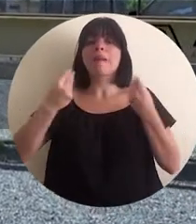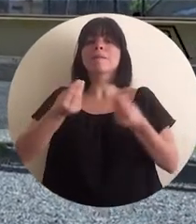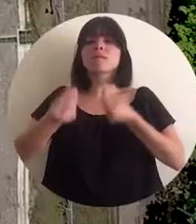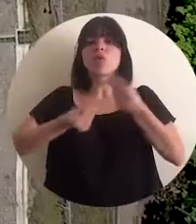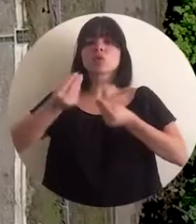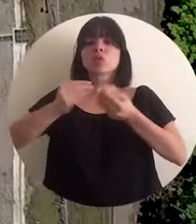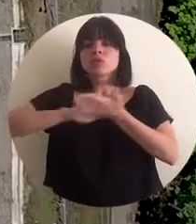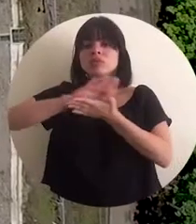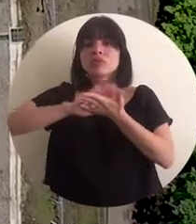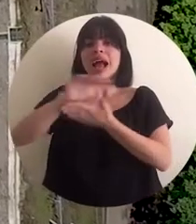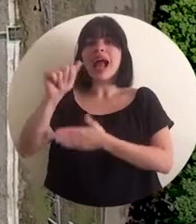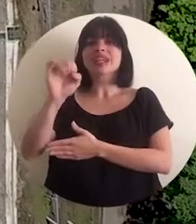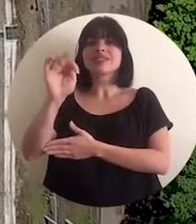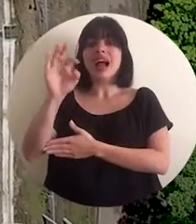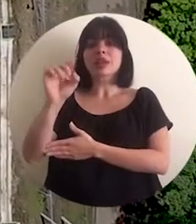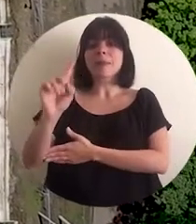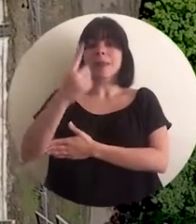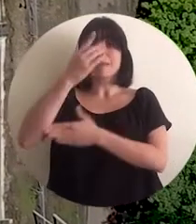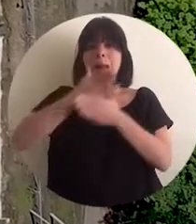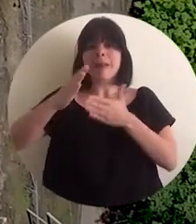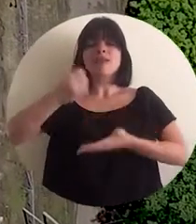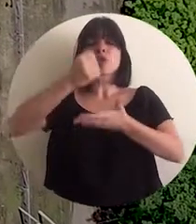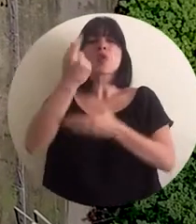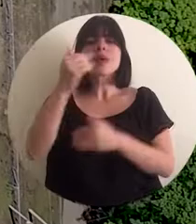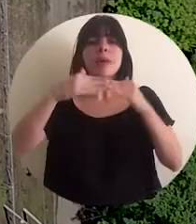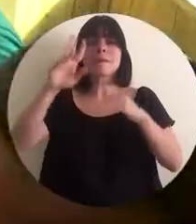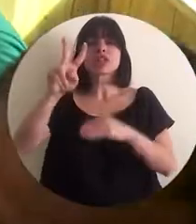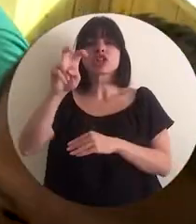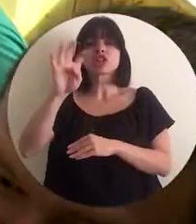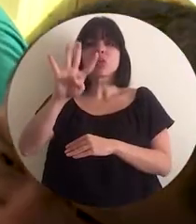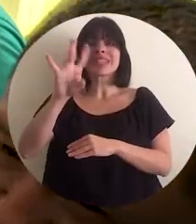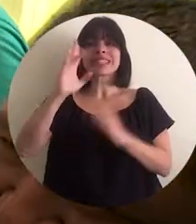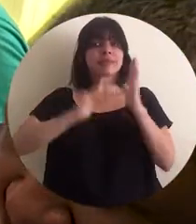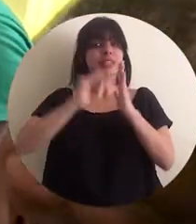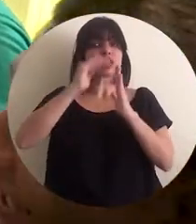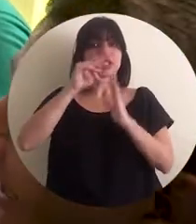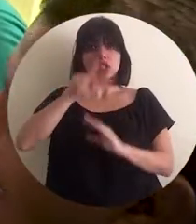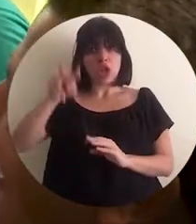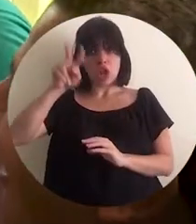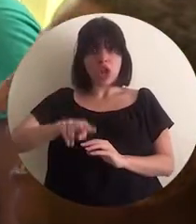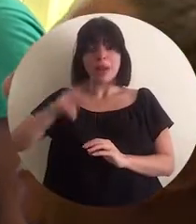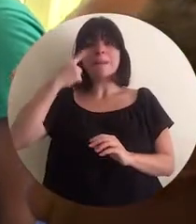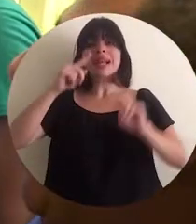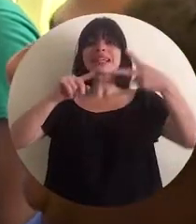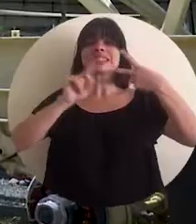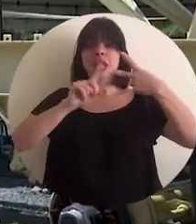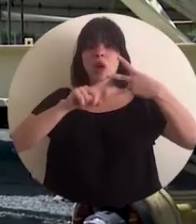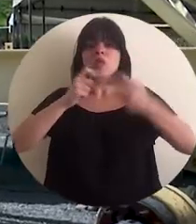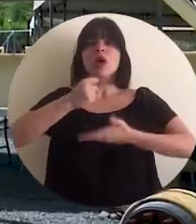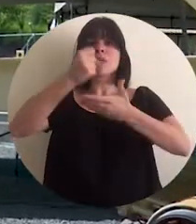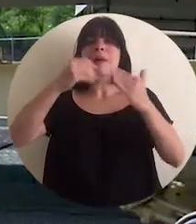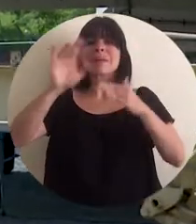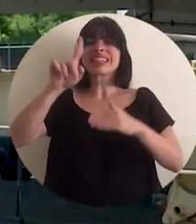productora de mezcla asfáltica. La primera etapa con una inversión de más de 247 millones de colones y para la segunda etapa se